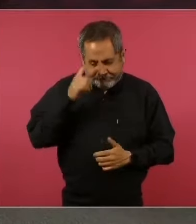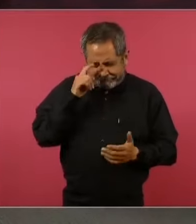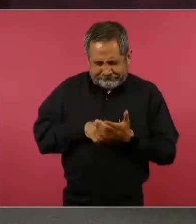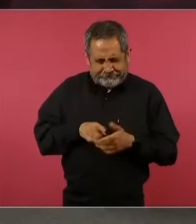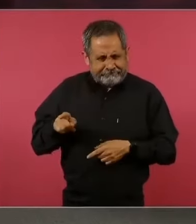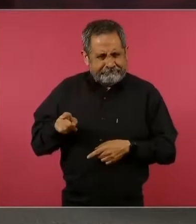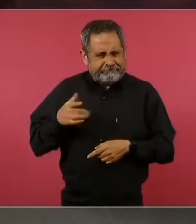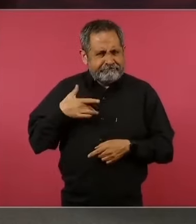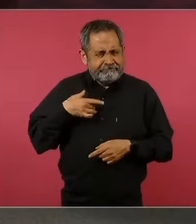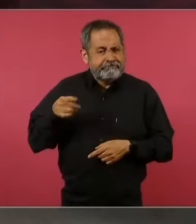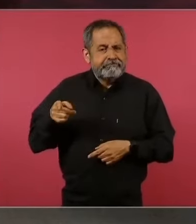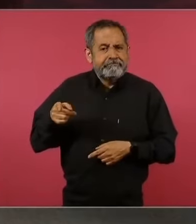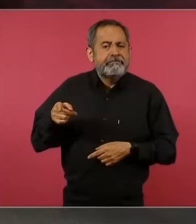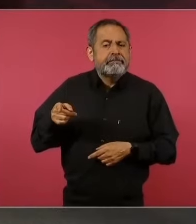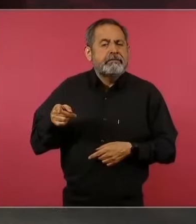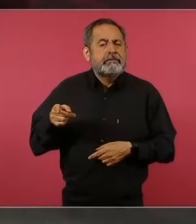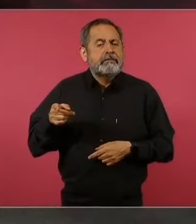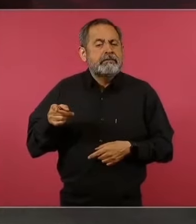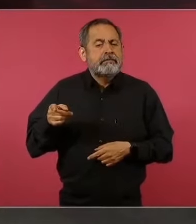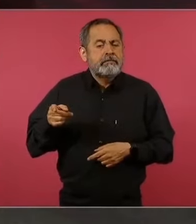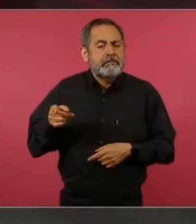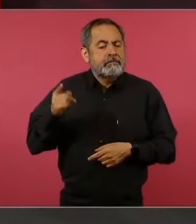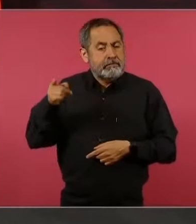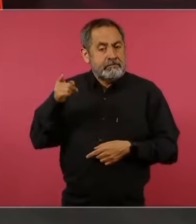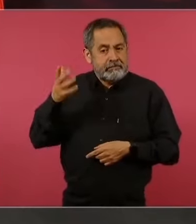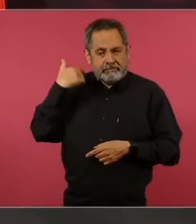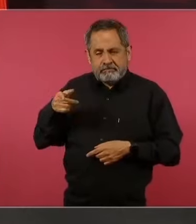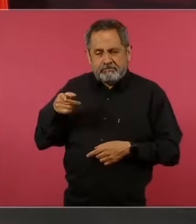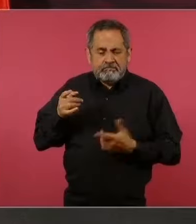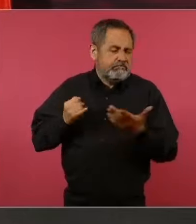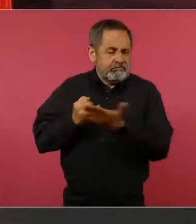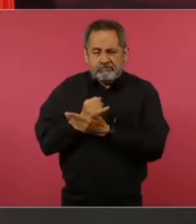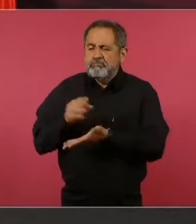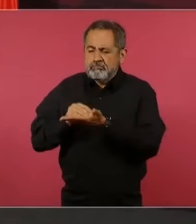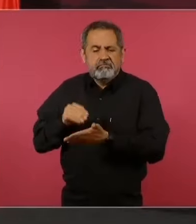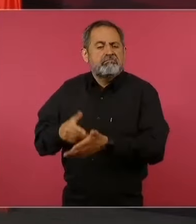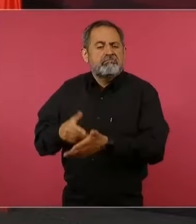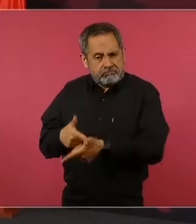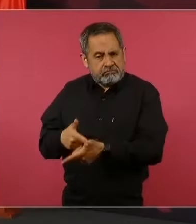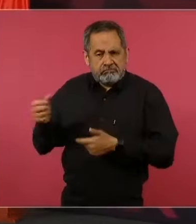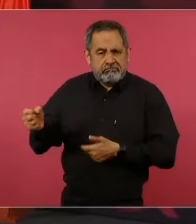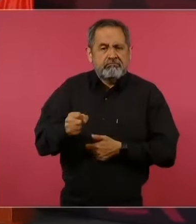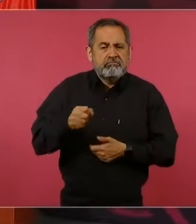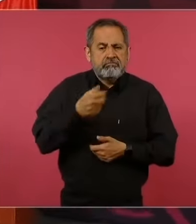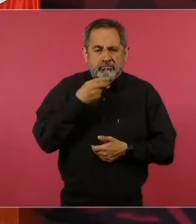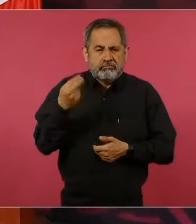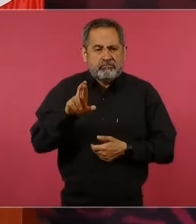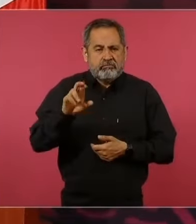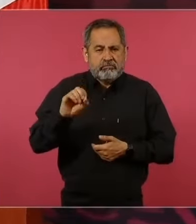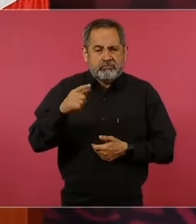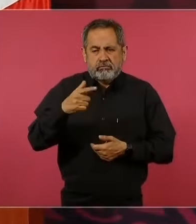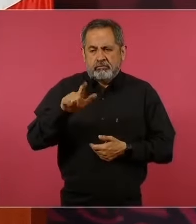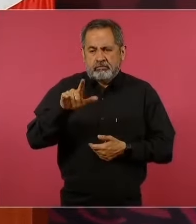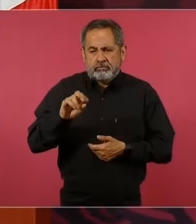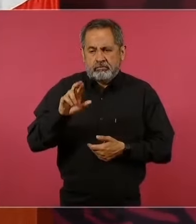que iba a continuar a Rogelio Ramírez de López,